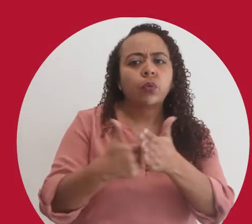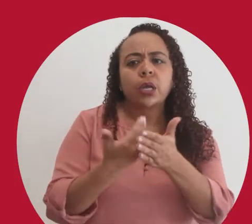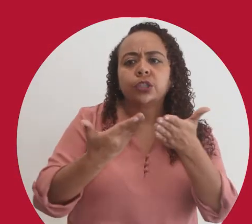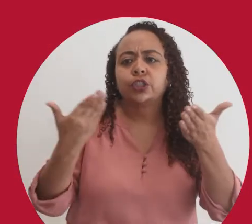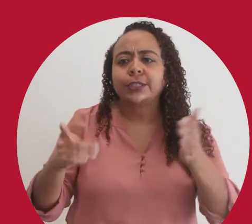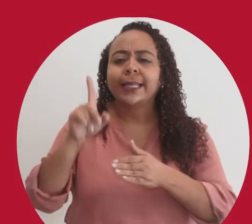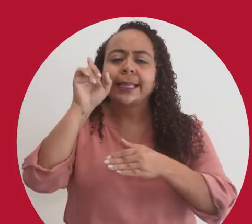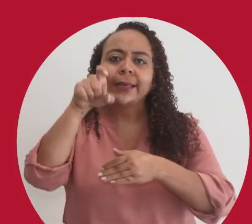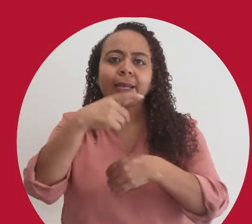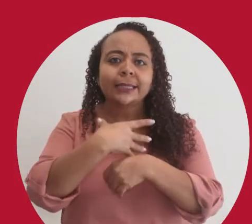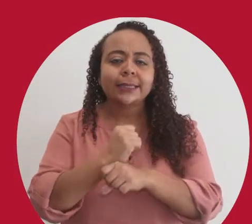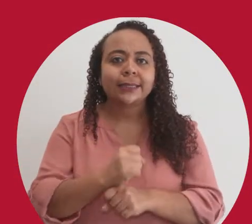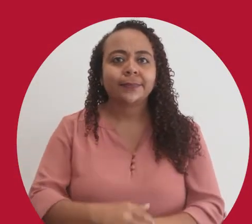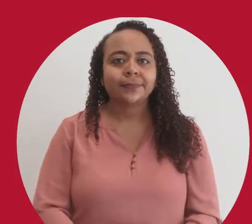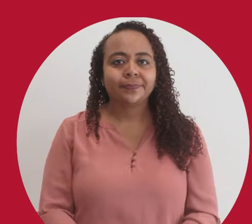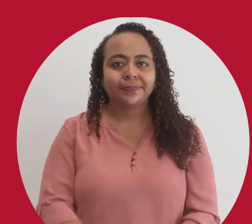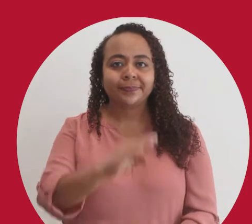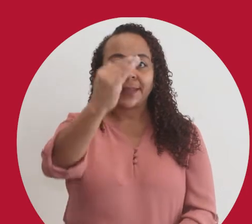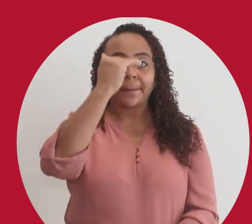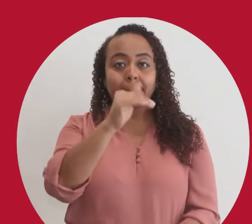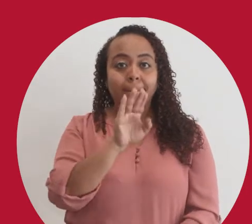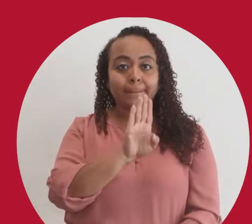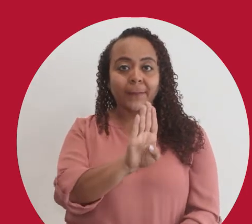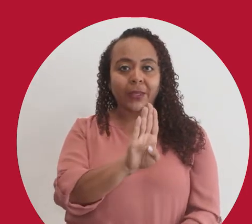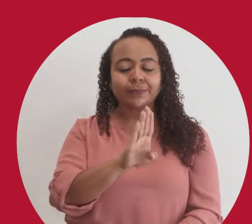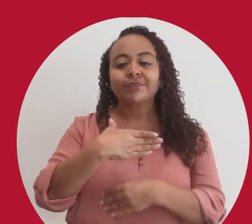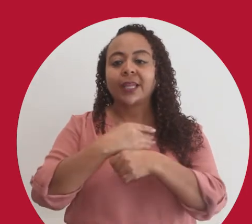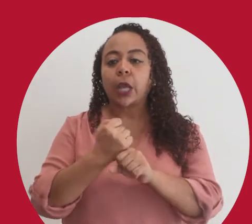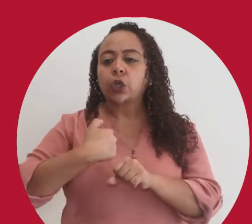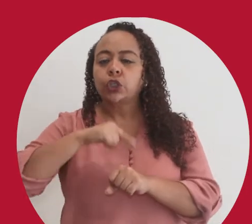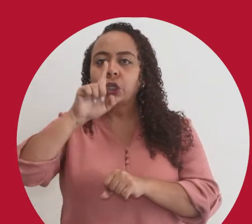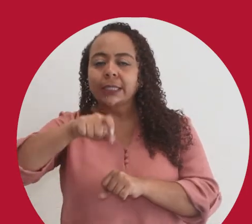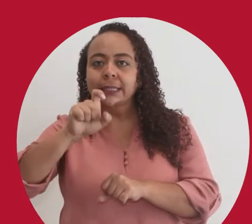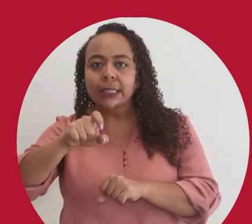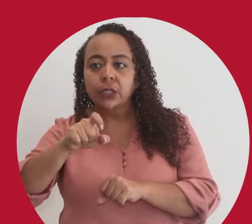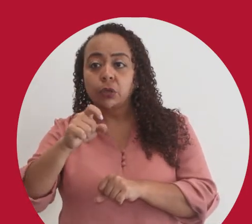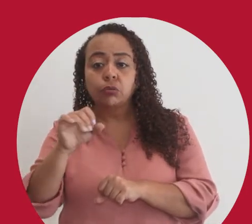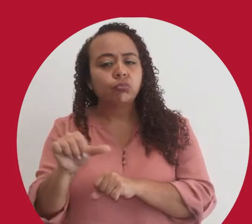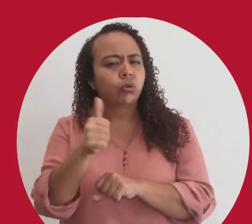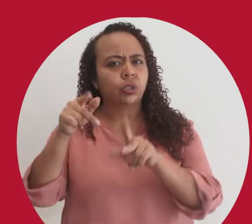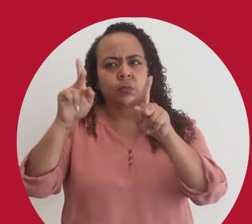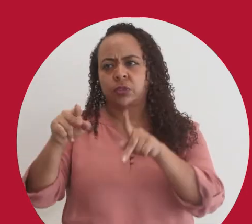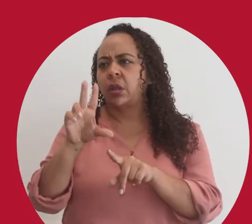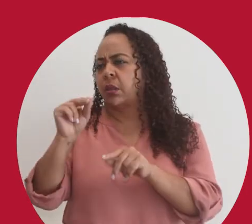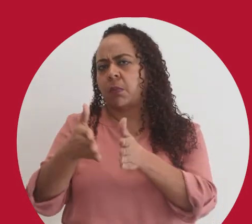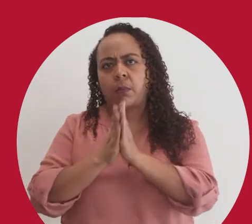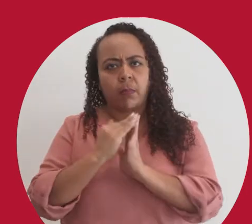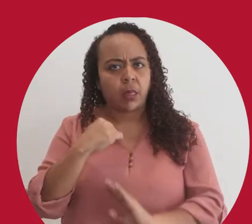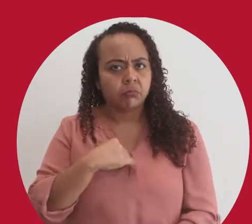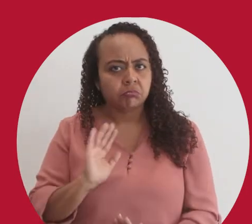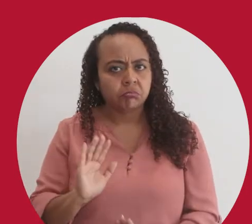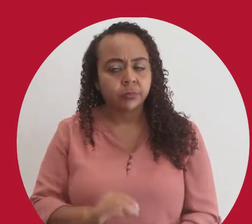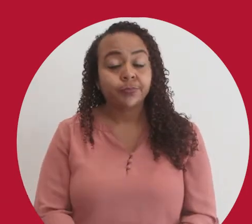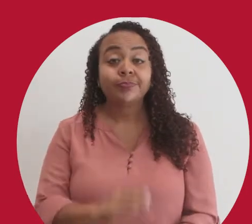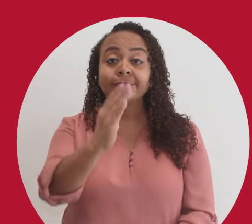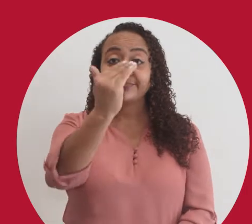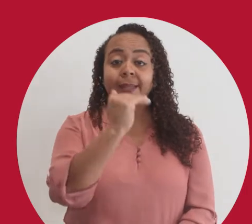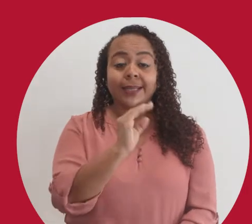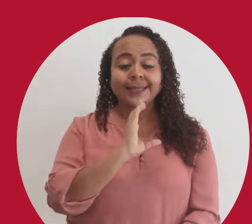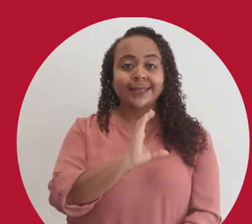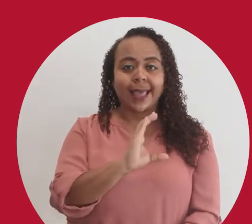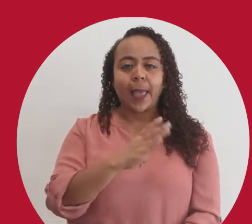buscando nuevas cosas que necesitan hacerse. B. Hago lo que se necesita hacer sin que otras personas me lo pidan.